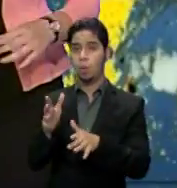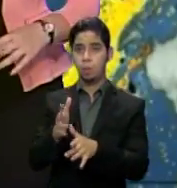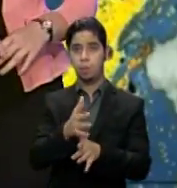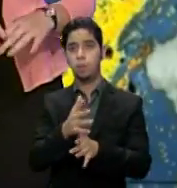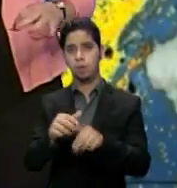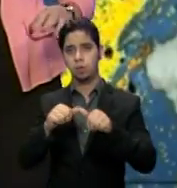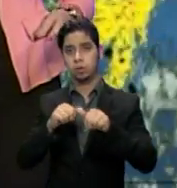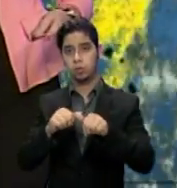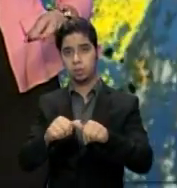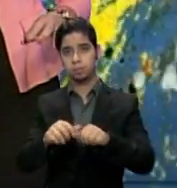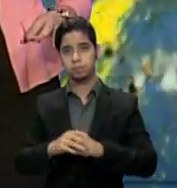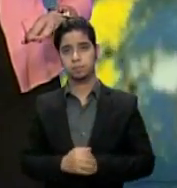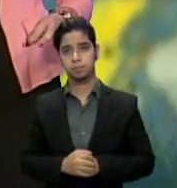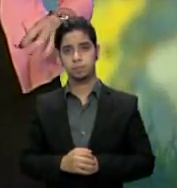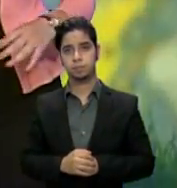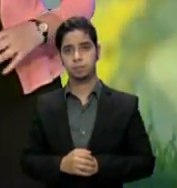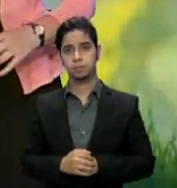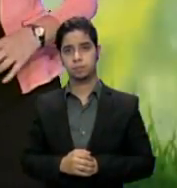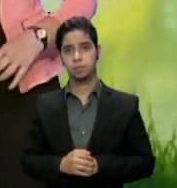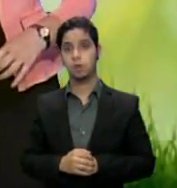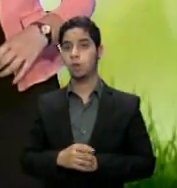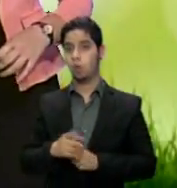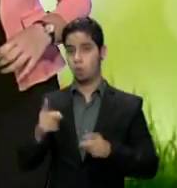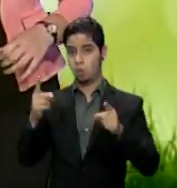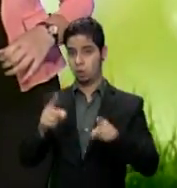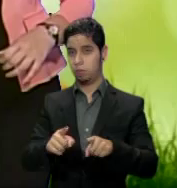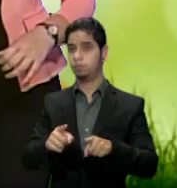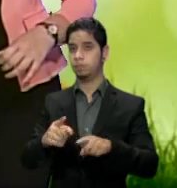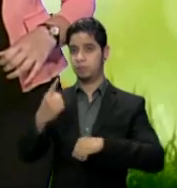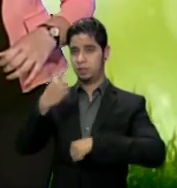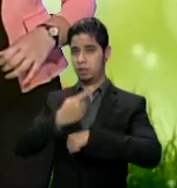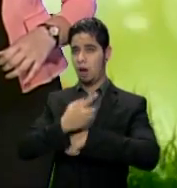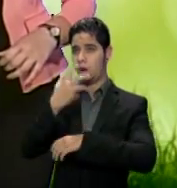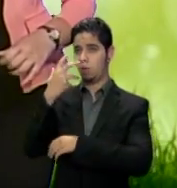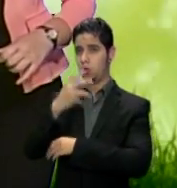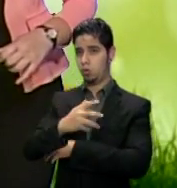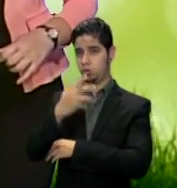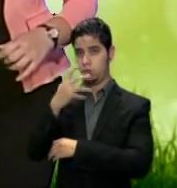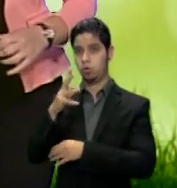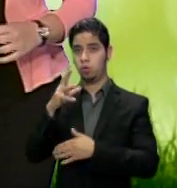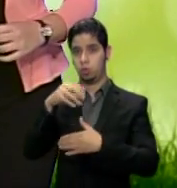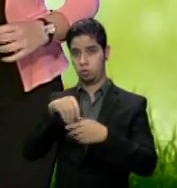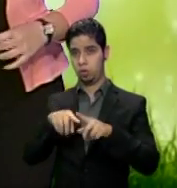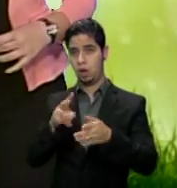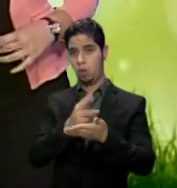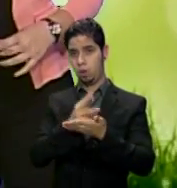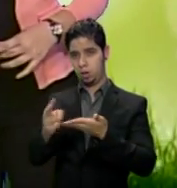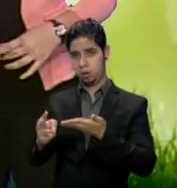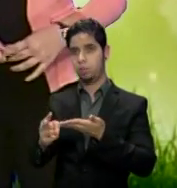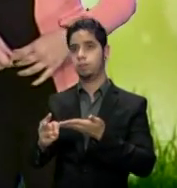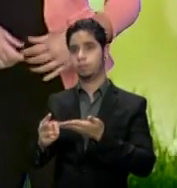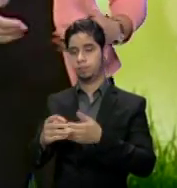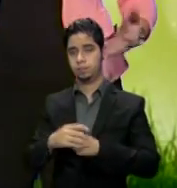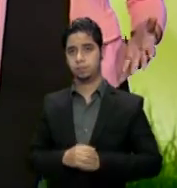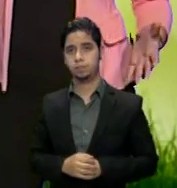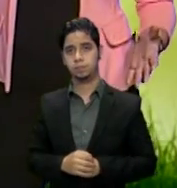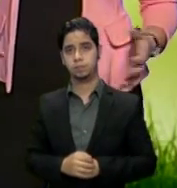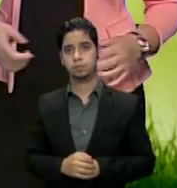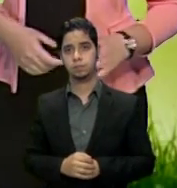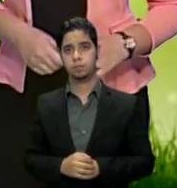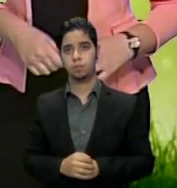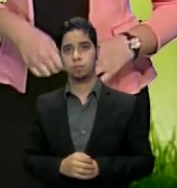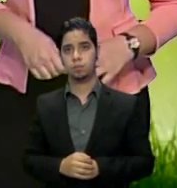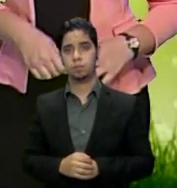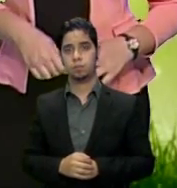sureste, permitiendo días bastante calurosos. Y esto incluye el fin de semana e inicios de la semana que viene. Otro día